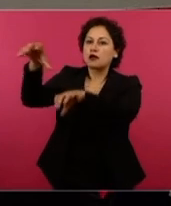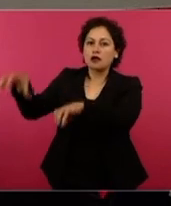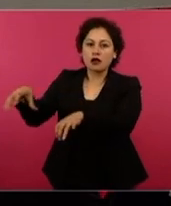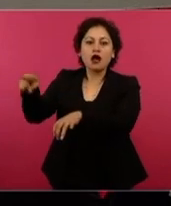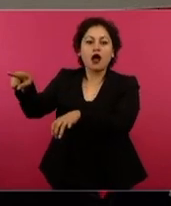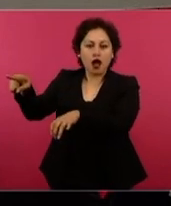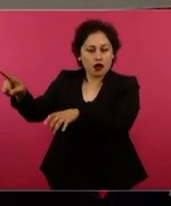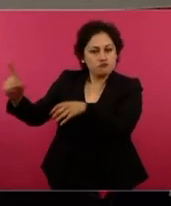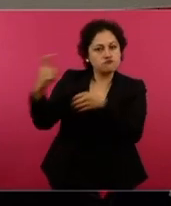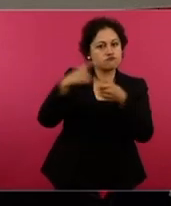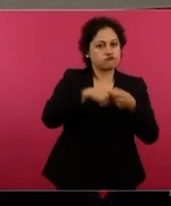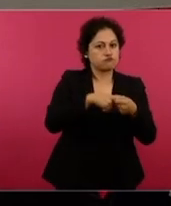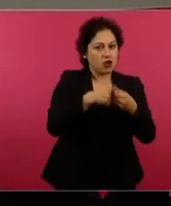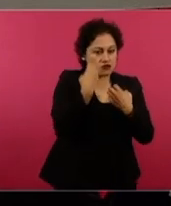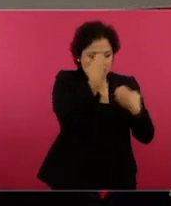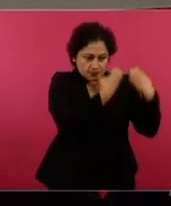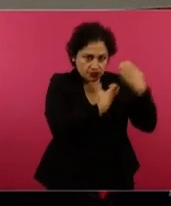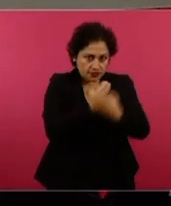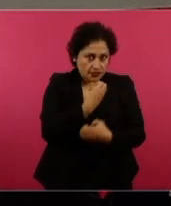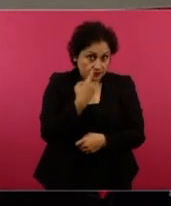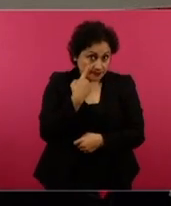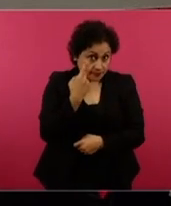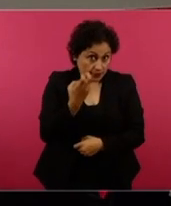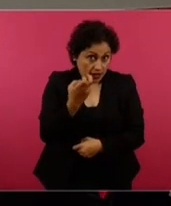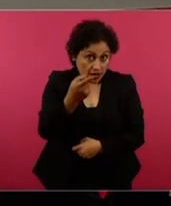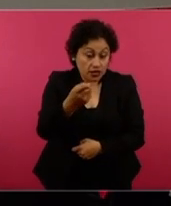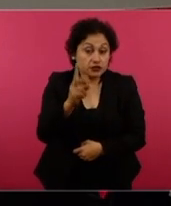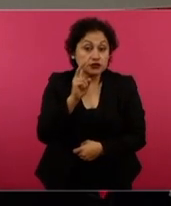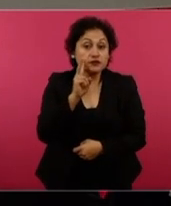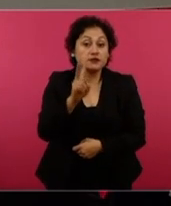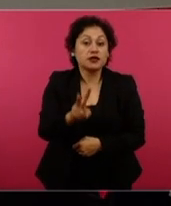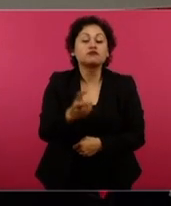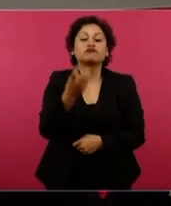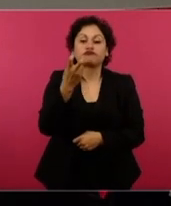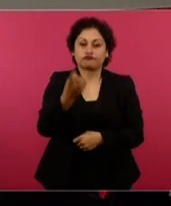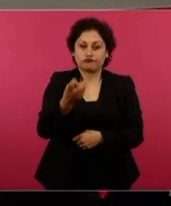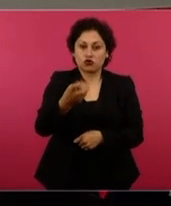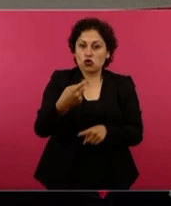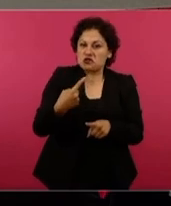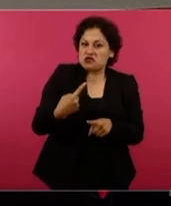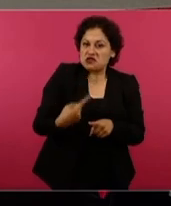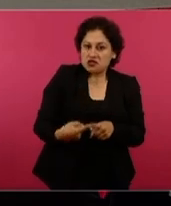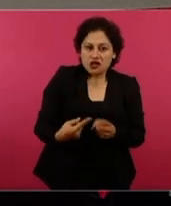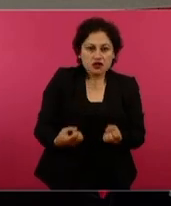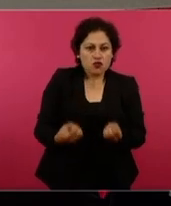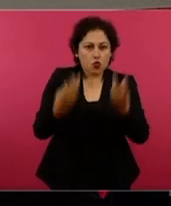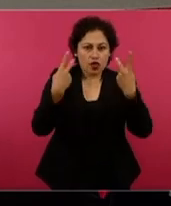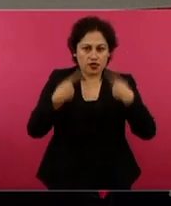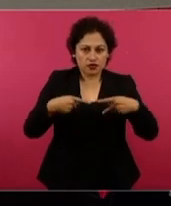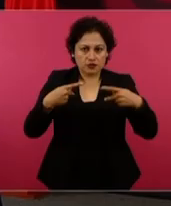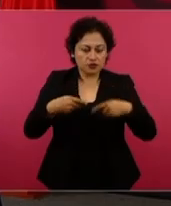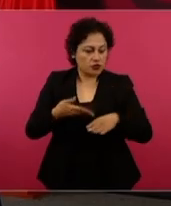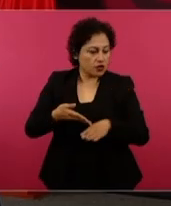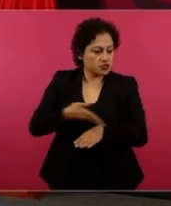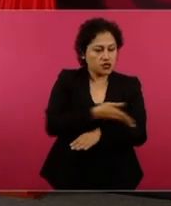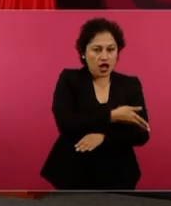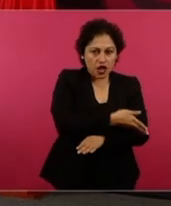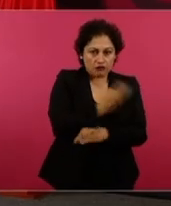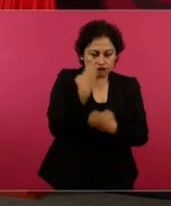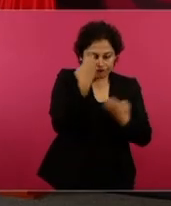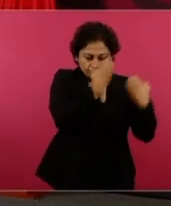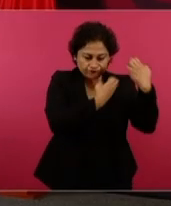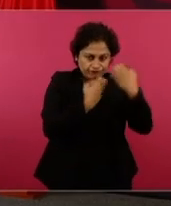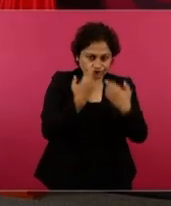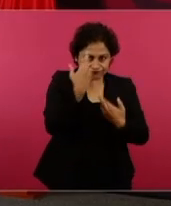pantalla estamos viendo esta lámina donde dice quiénes y cuántos participaron en la revisión de los libros